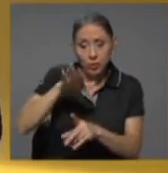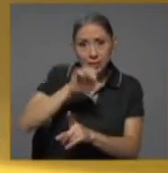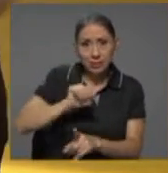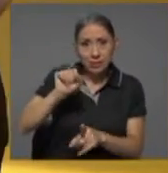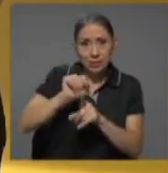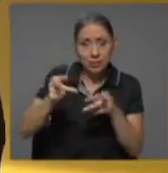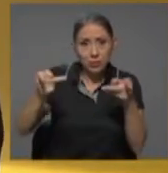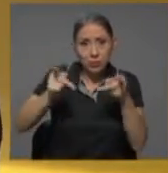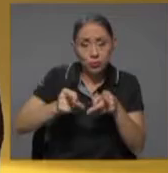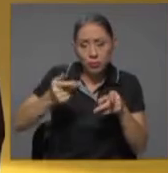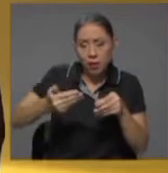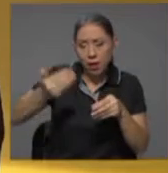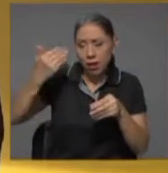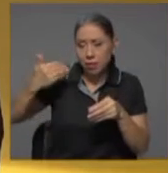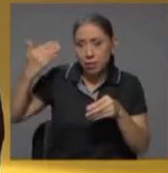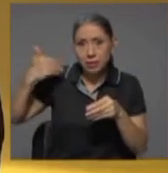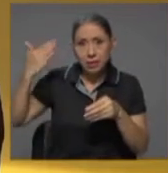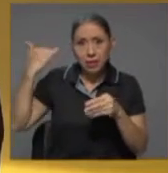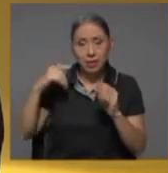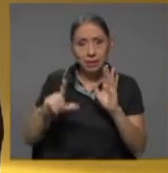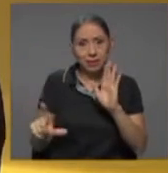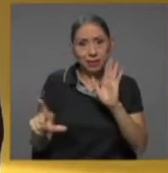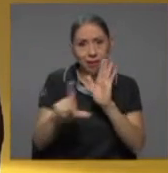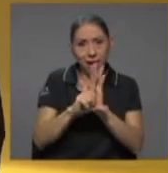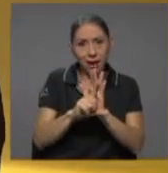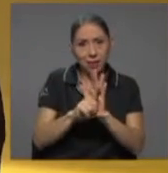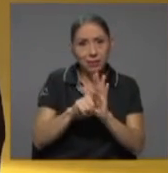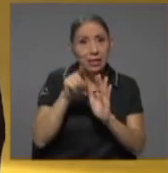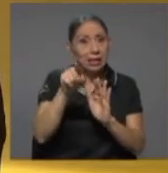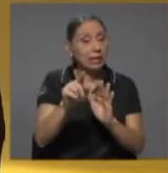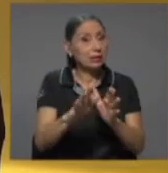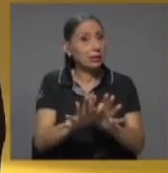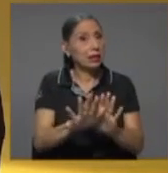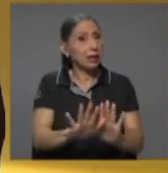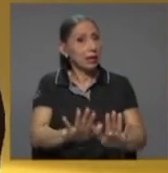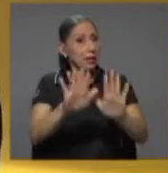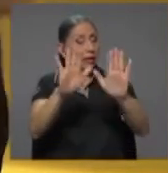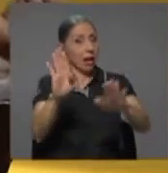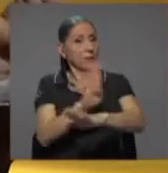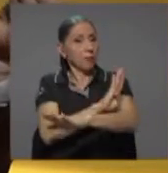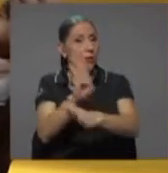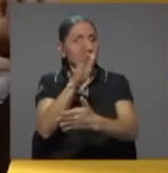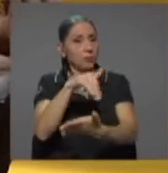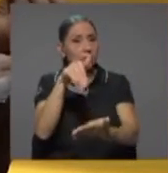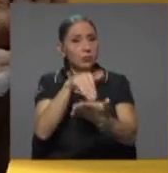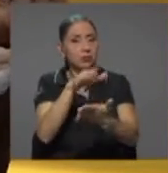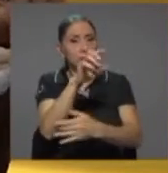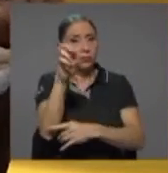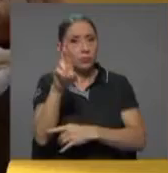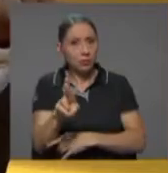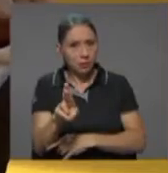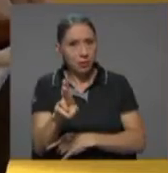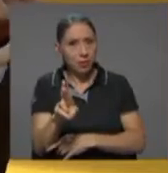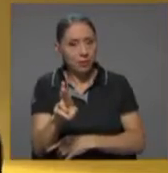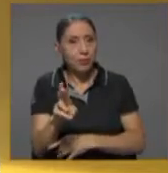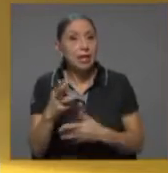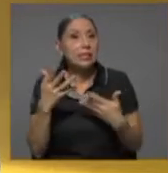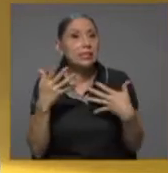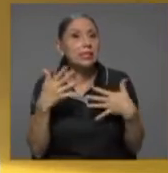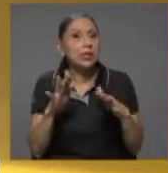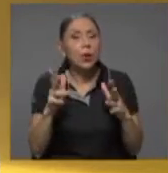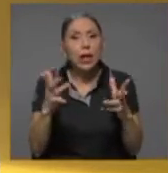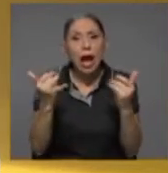legales de ese gran Banco Central de Costa Rica, sino que los